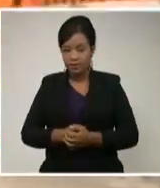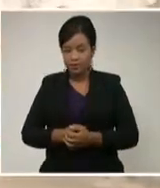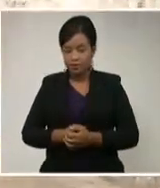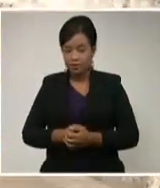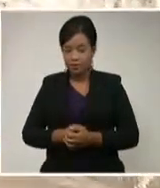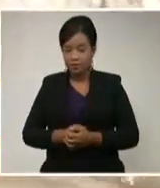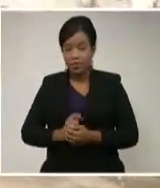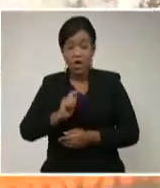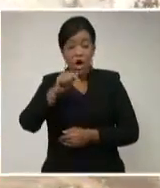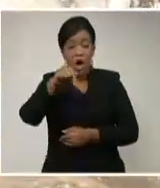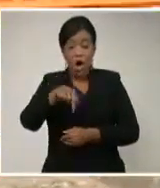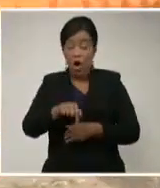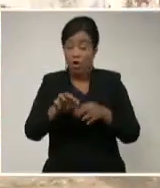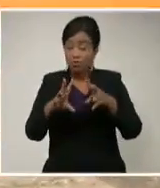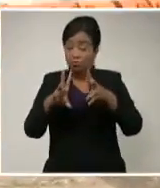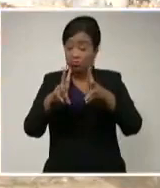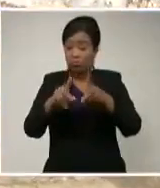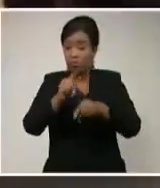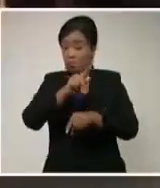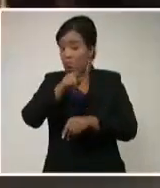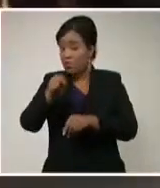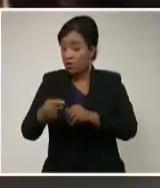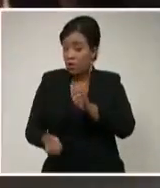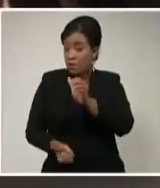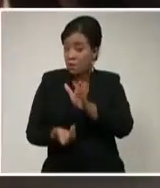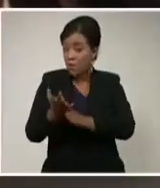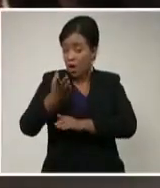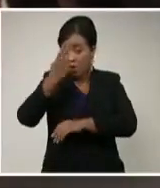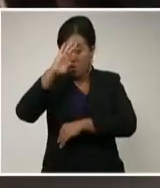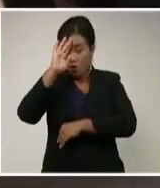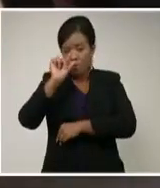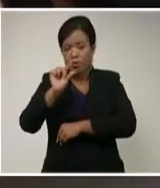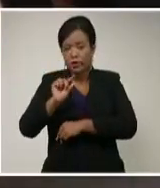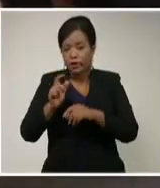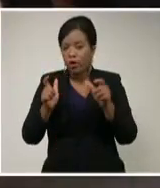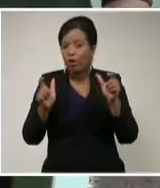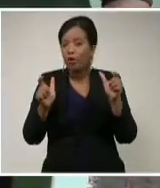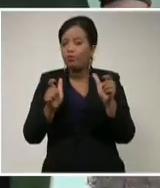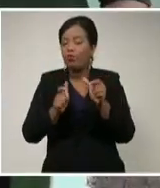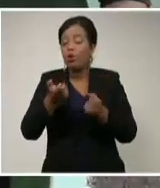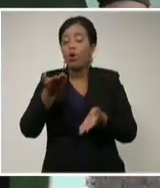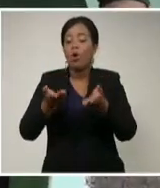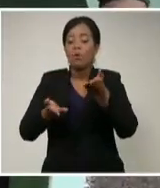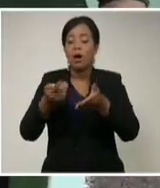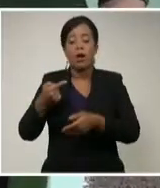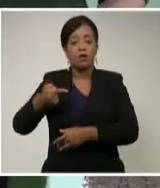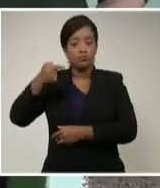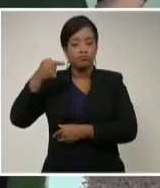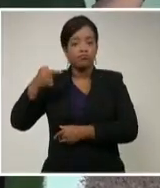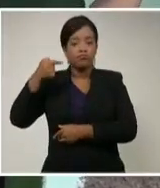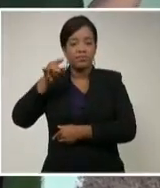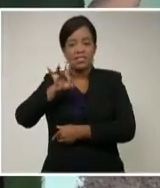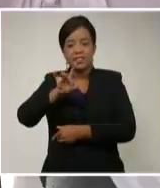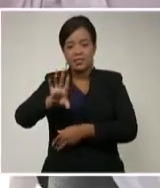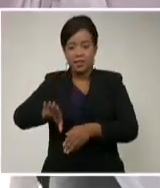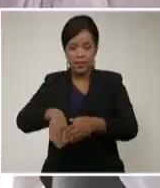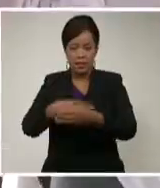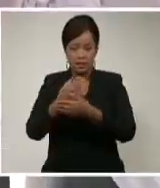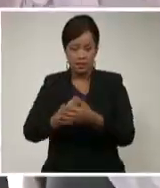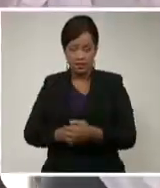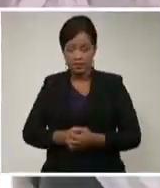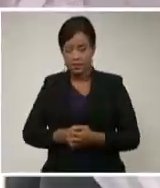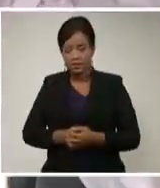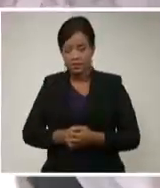Hoy la cifra de casos autóctonos tuvo una leve reducción comparada con las cifras de los últimos 15 días. De los